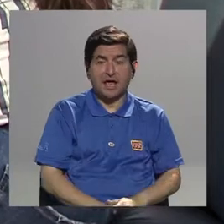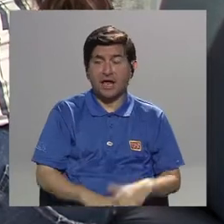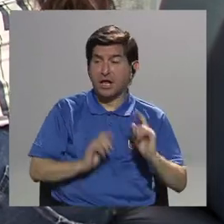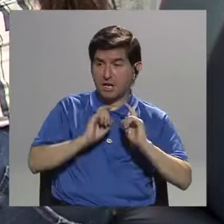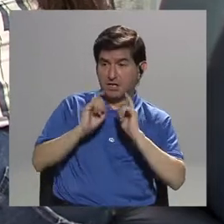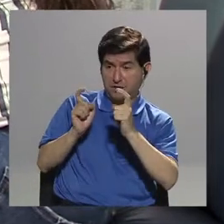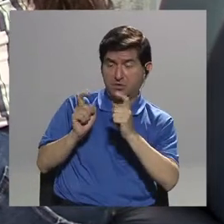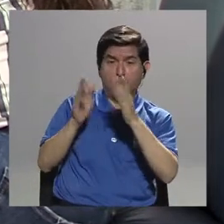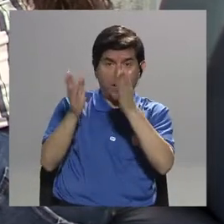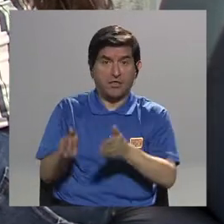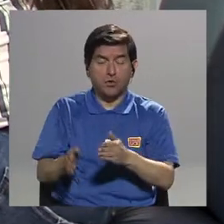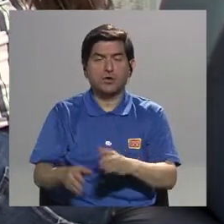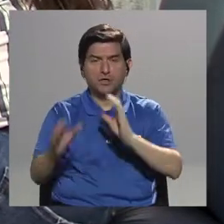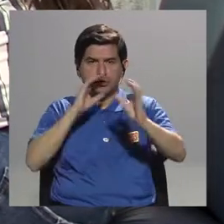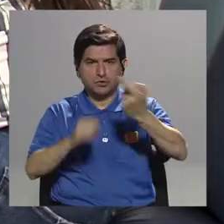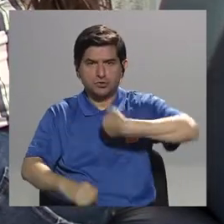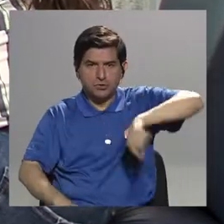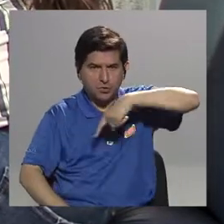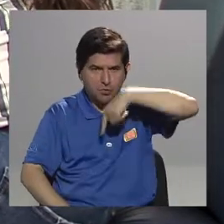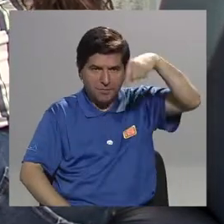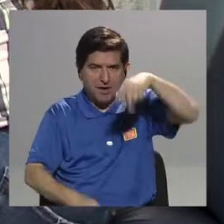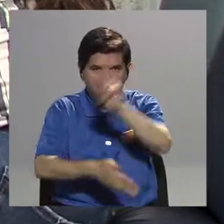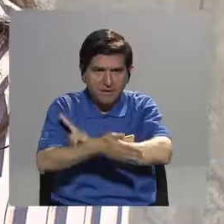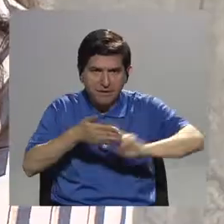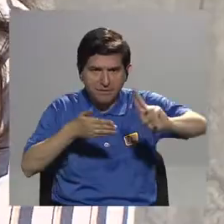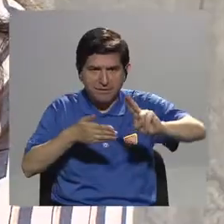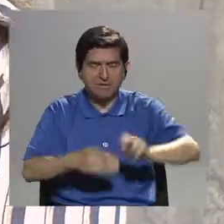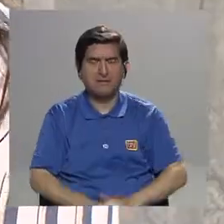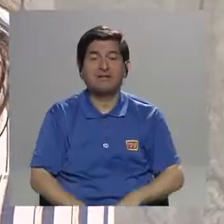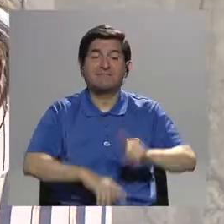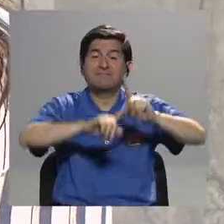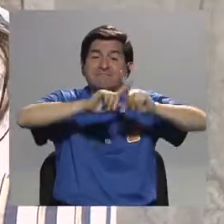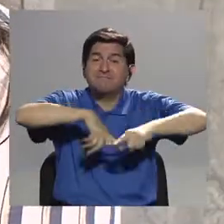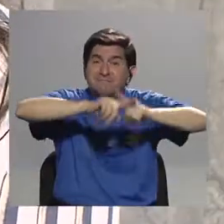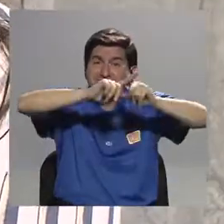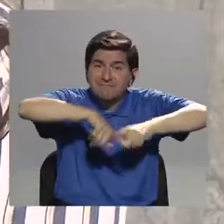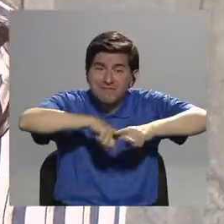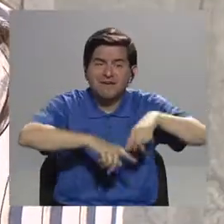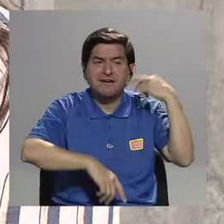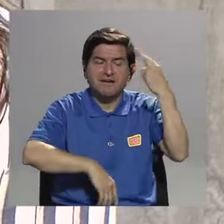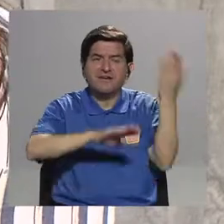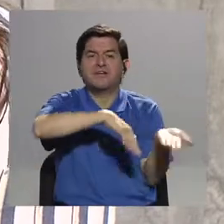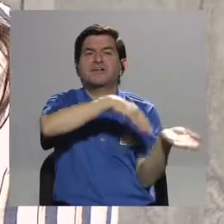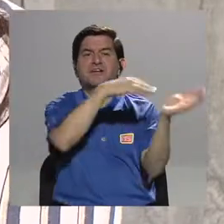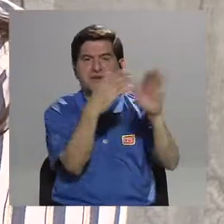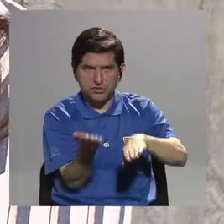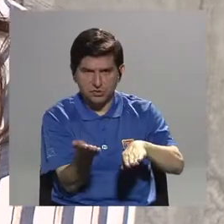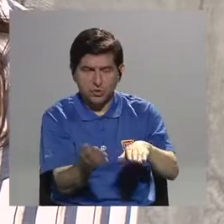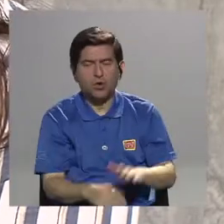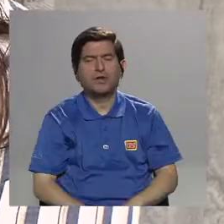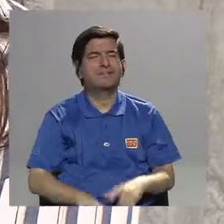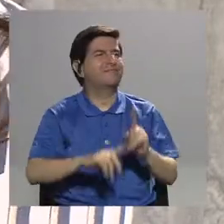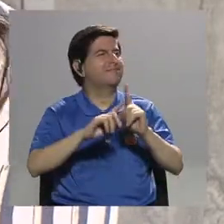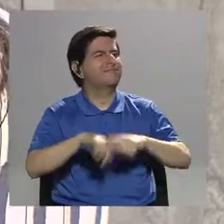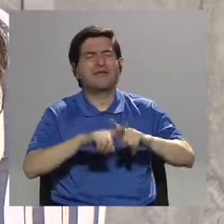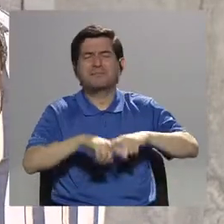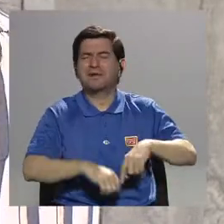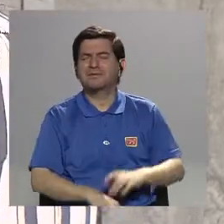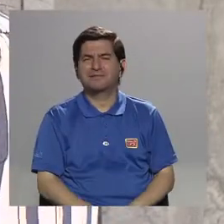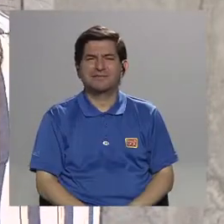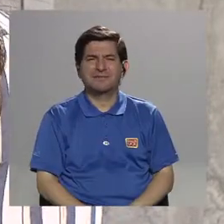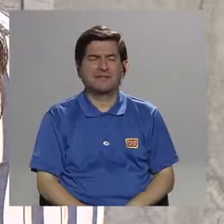debe de comunicarse con nosotros a la universidad. Y dependiendo de la causa de muerte, dependiendo de